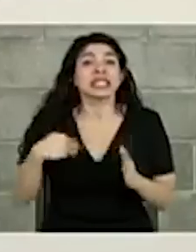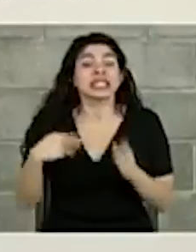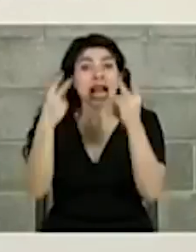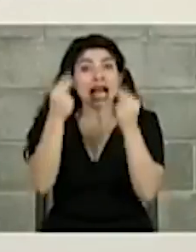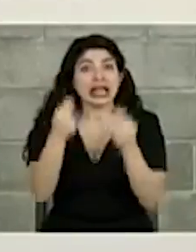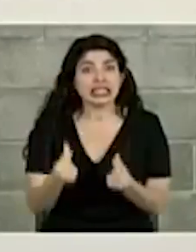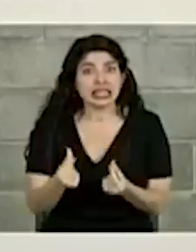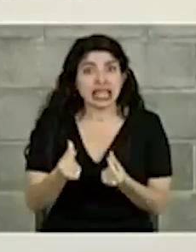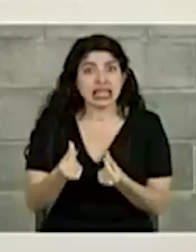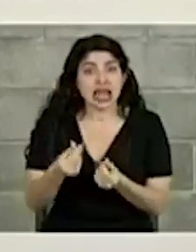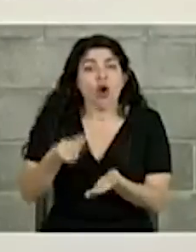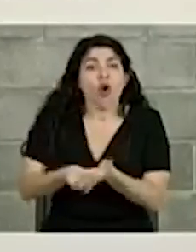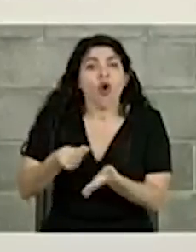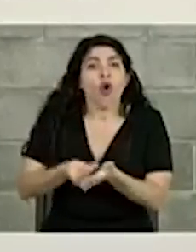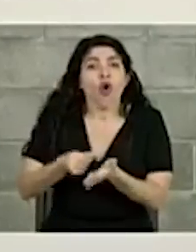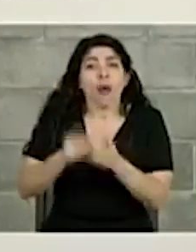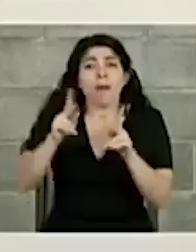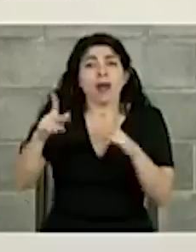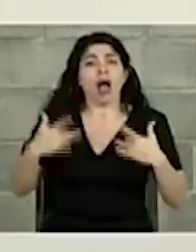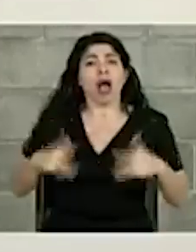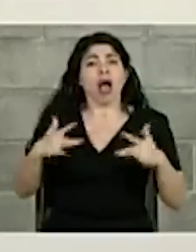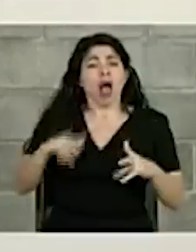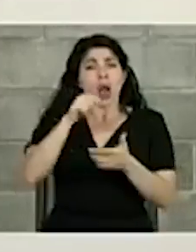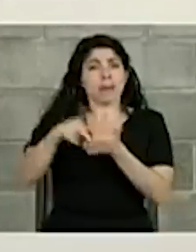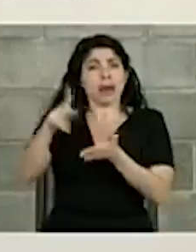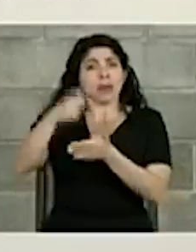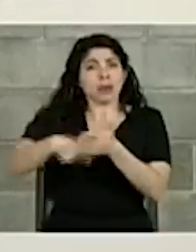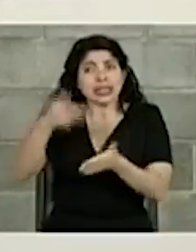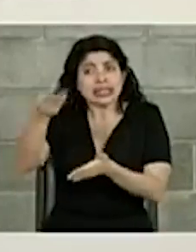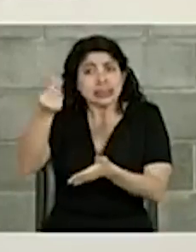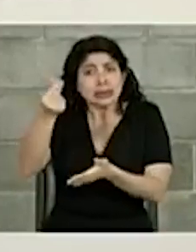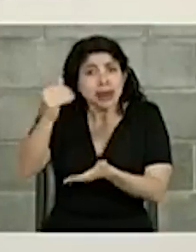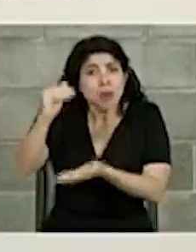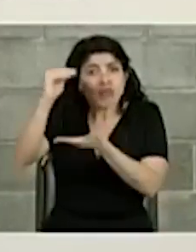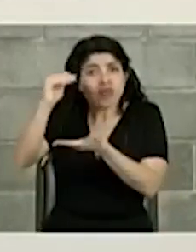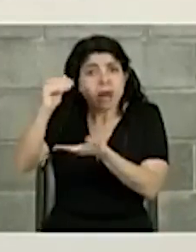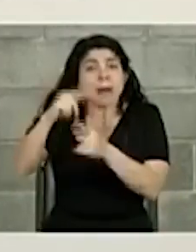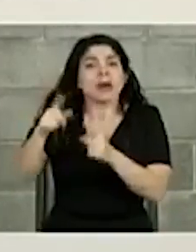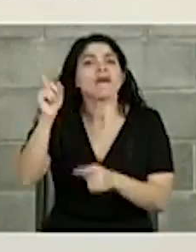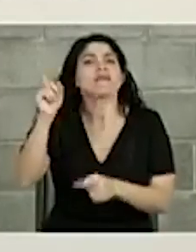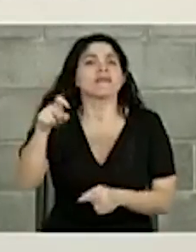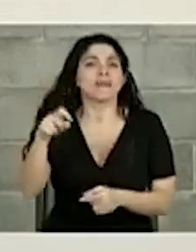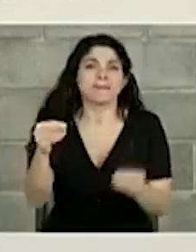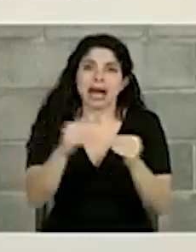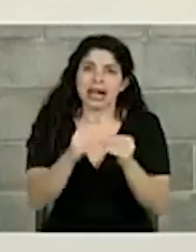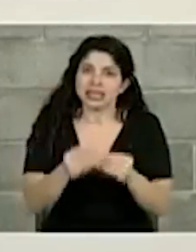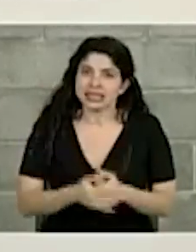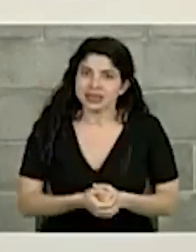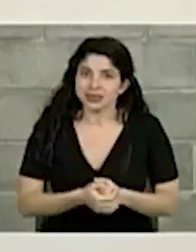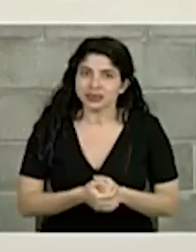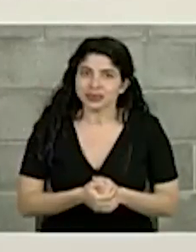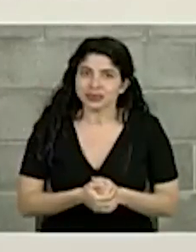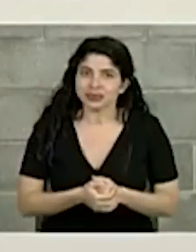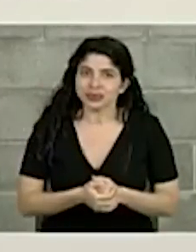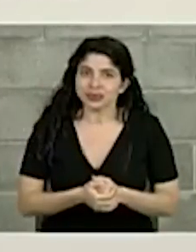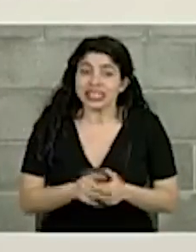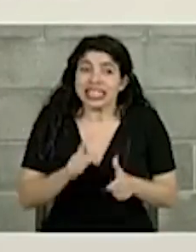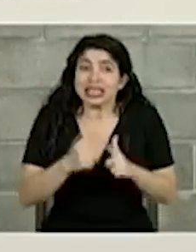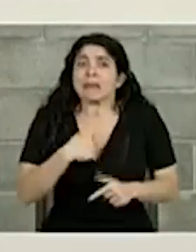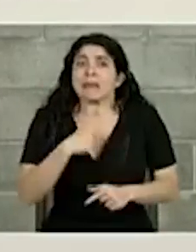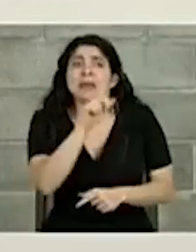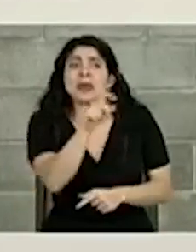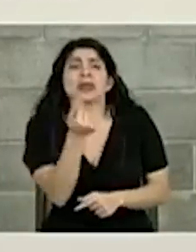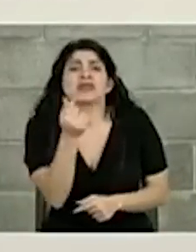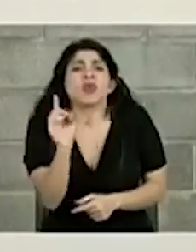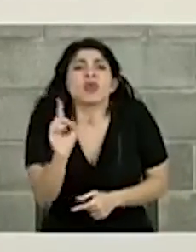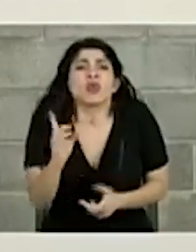en cobros de evasión fiscal pero nos faltará más entonces la pregunta es